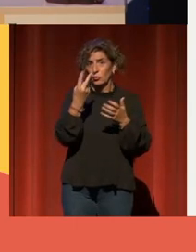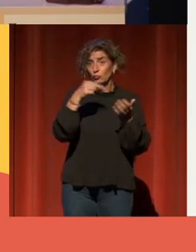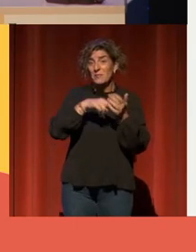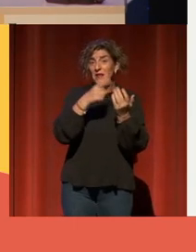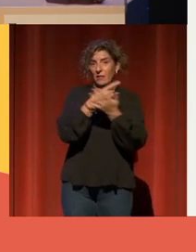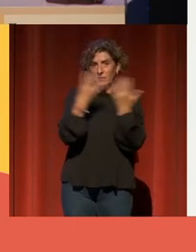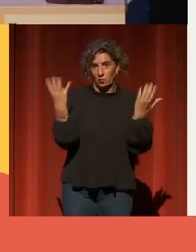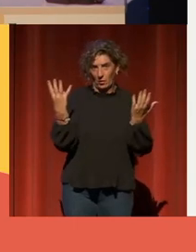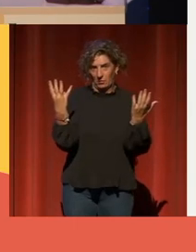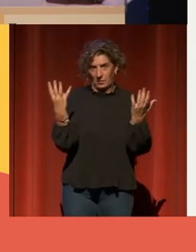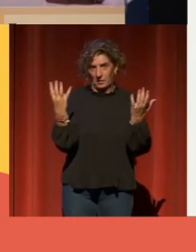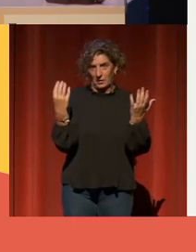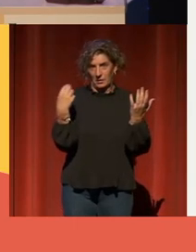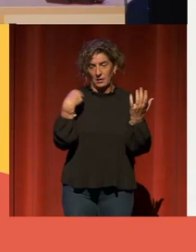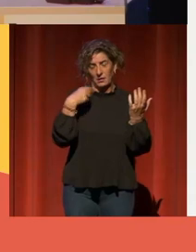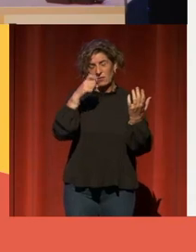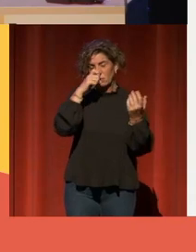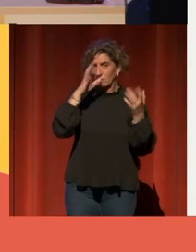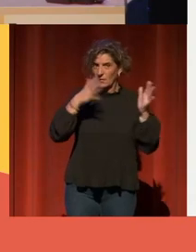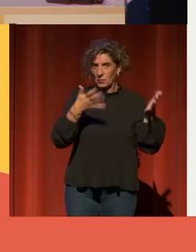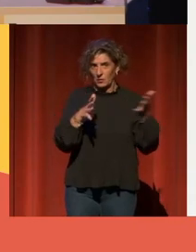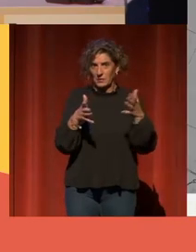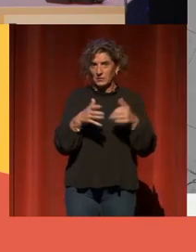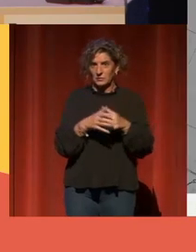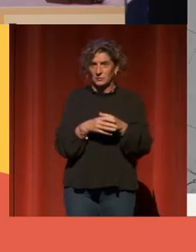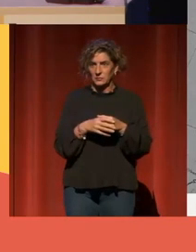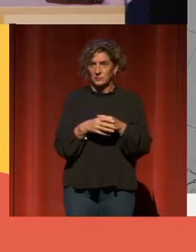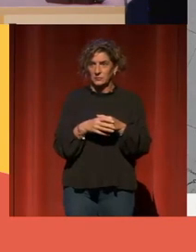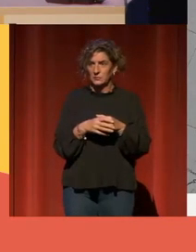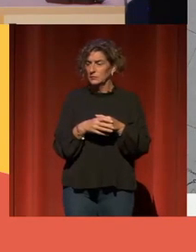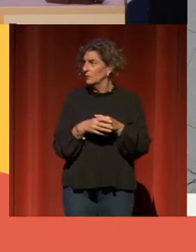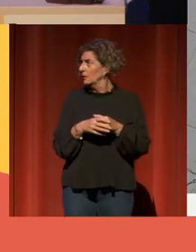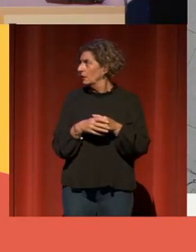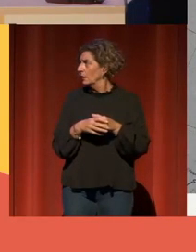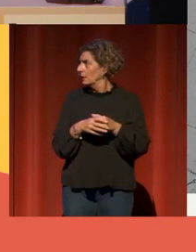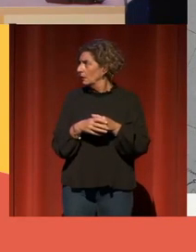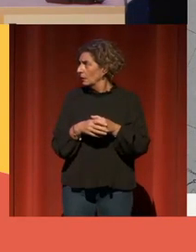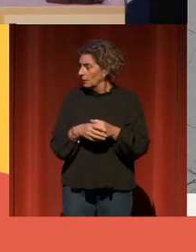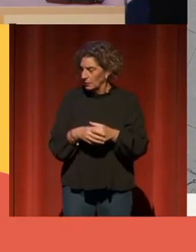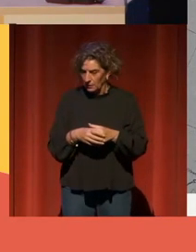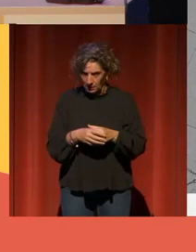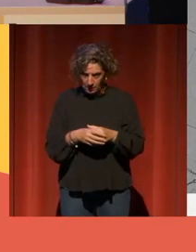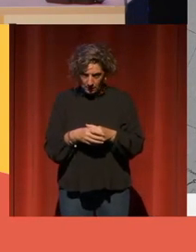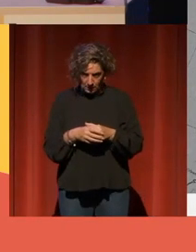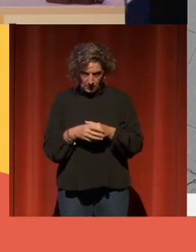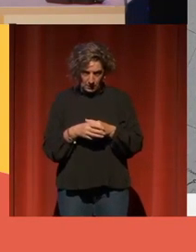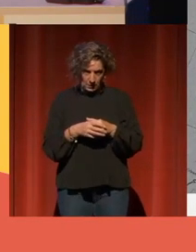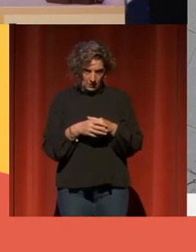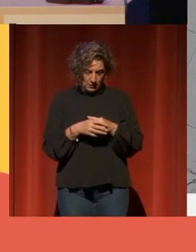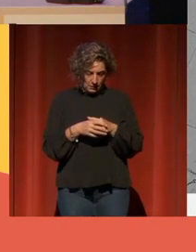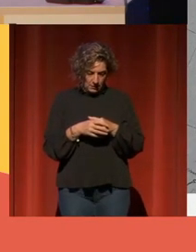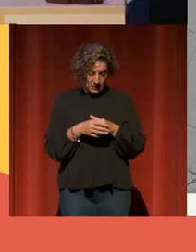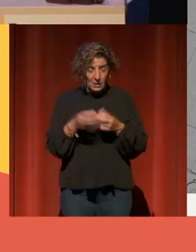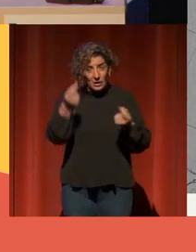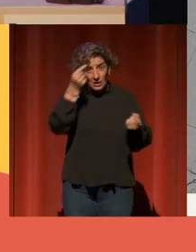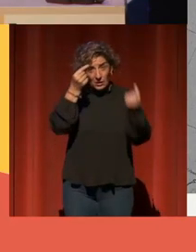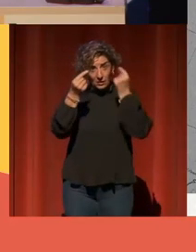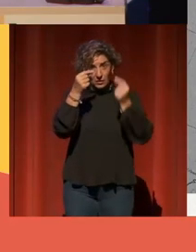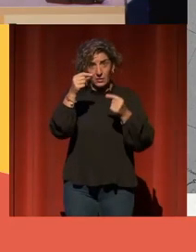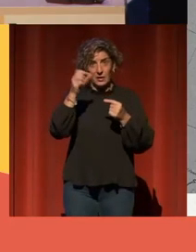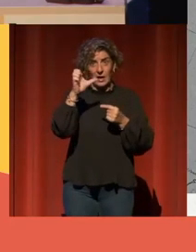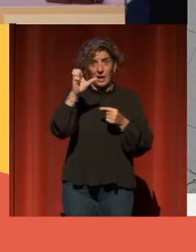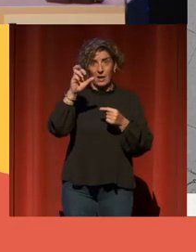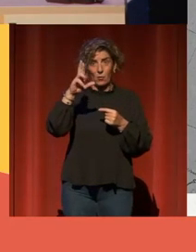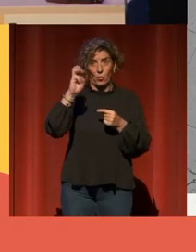recordar. Probablemente hoy son muchos más, pero verdaderamente no lo sé. Los datos, además, en Europeana es